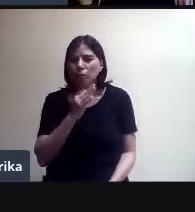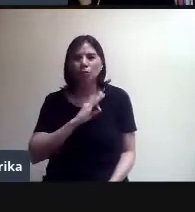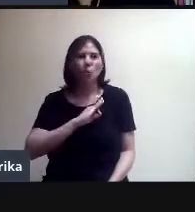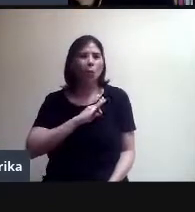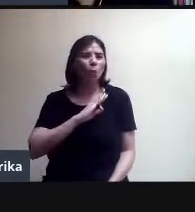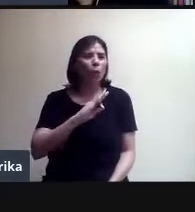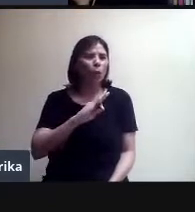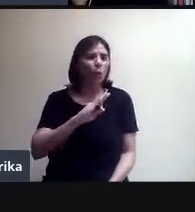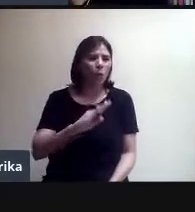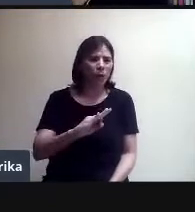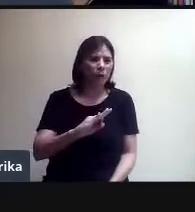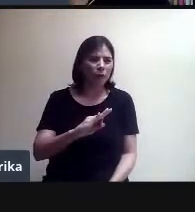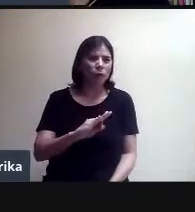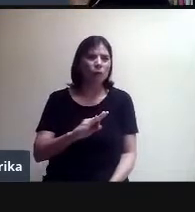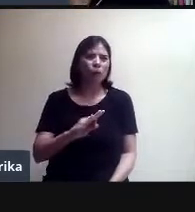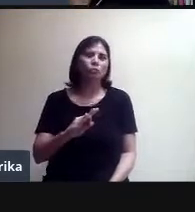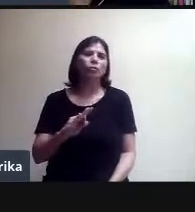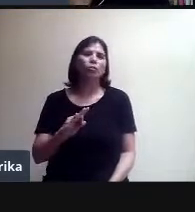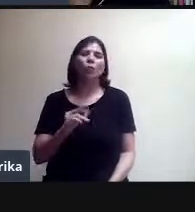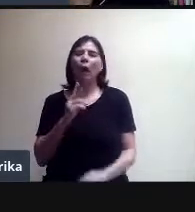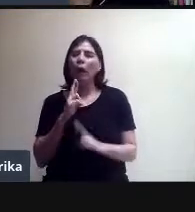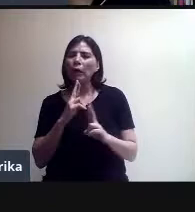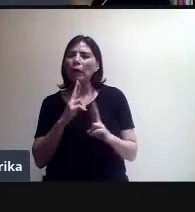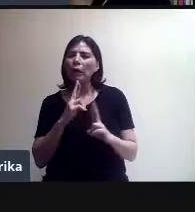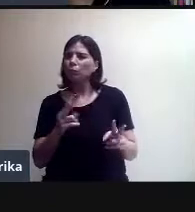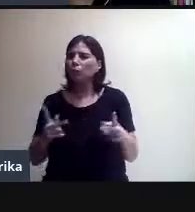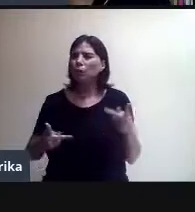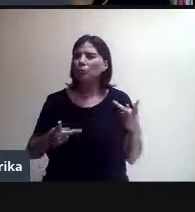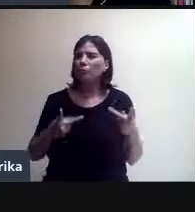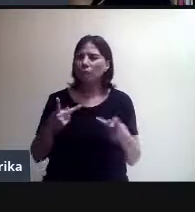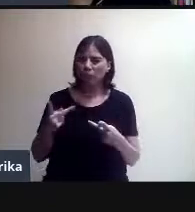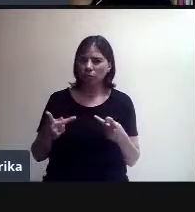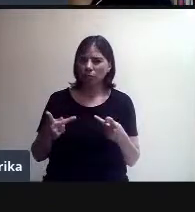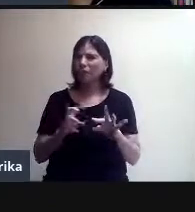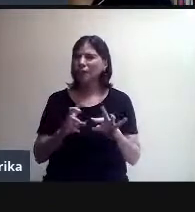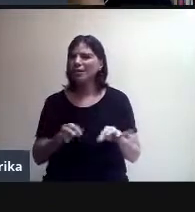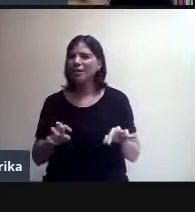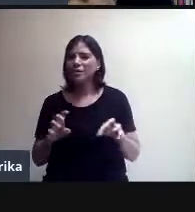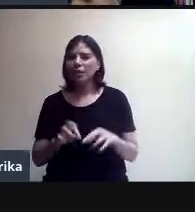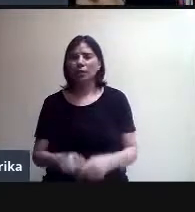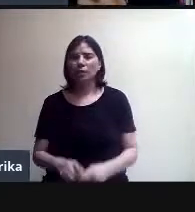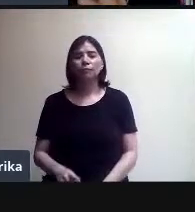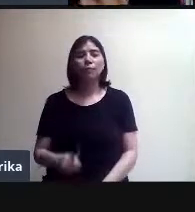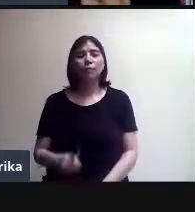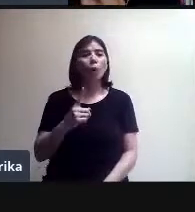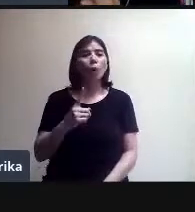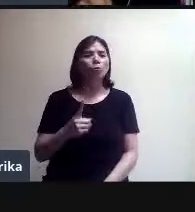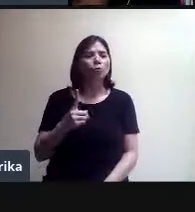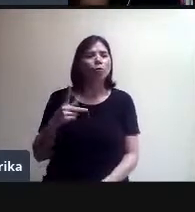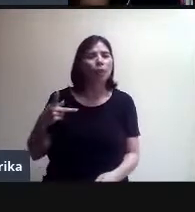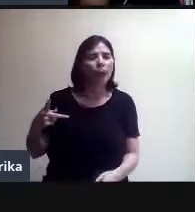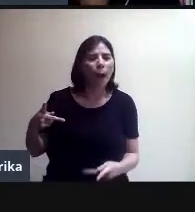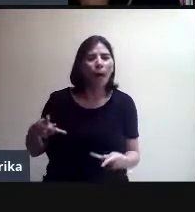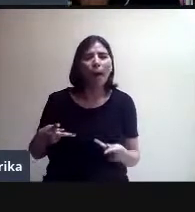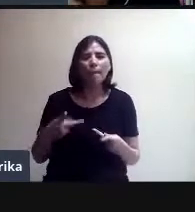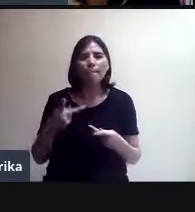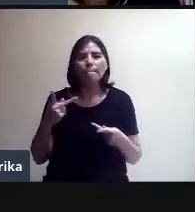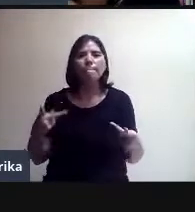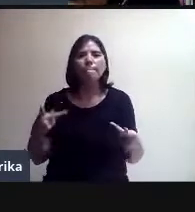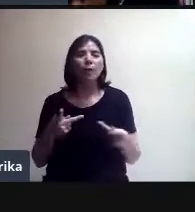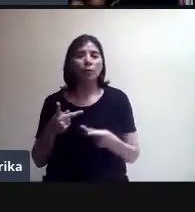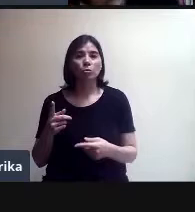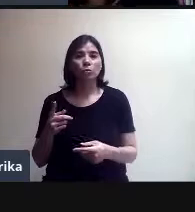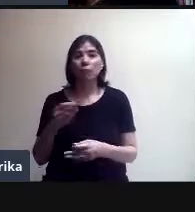preguntas que han estado en el chat en vivo. Una de las preguntas es si todos ven los mensajes del